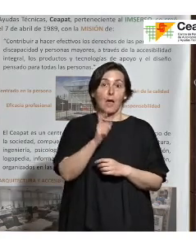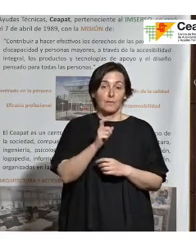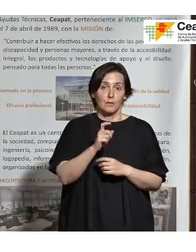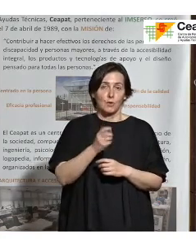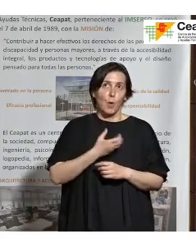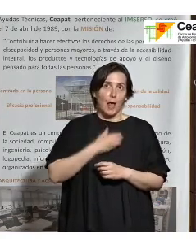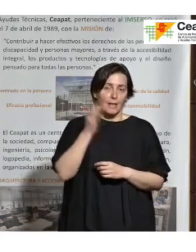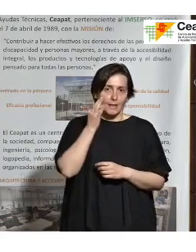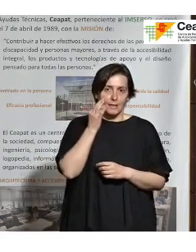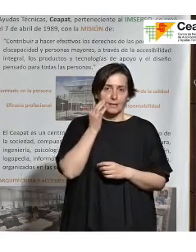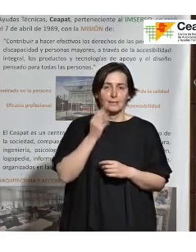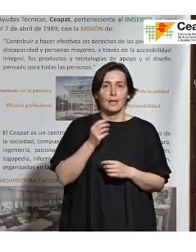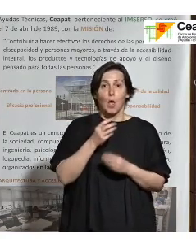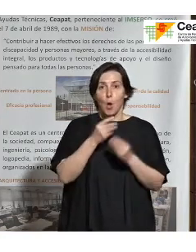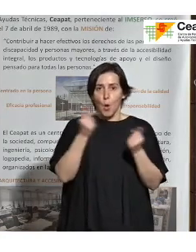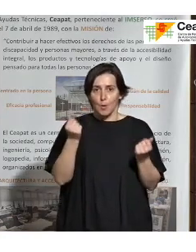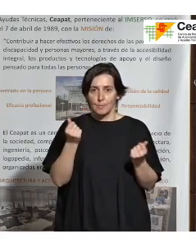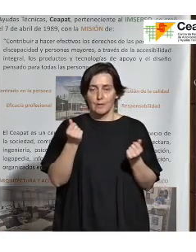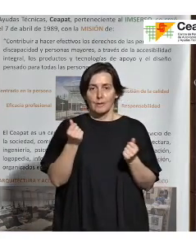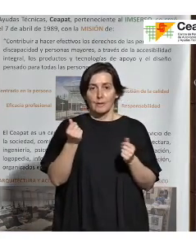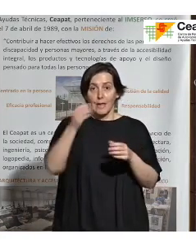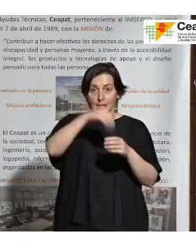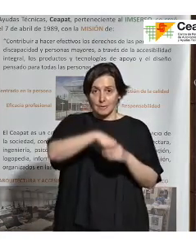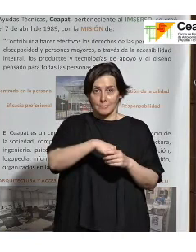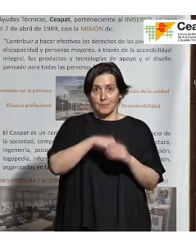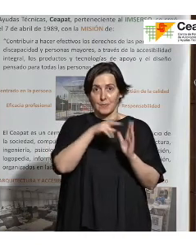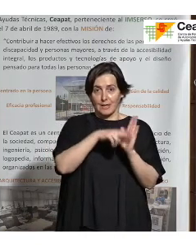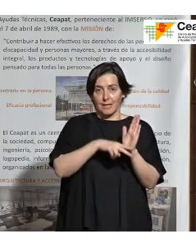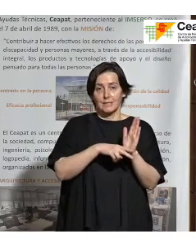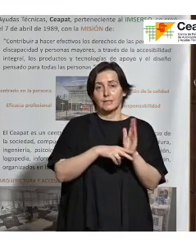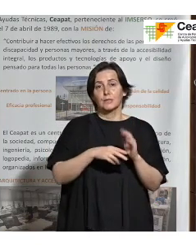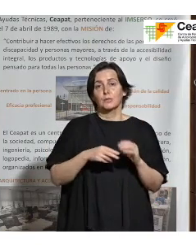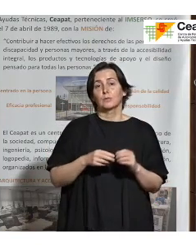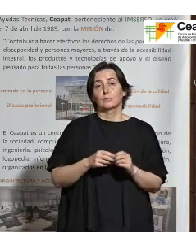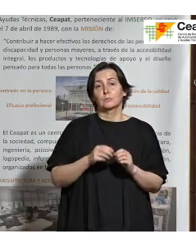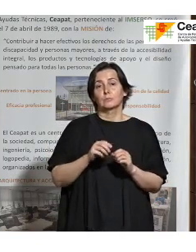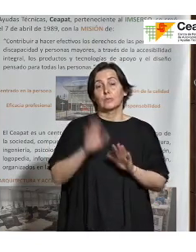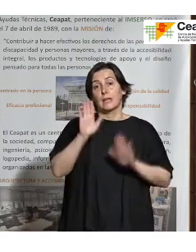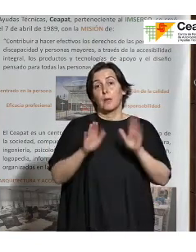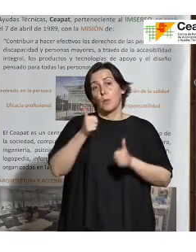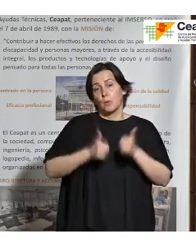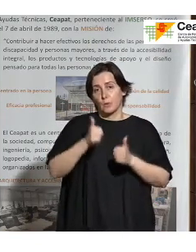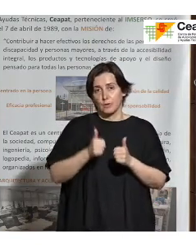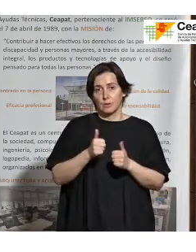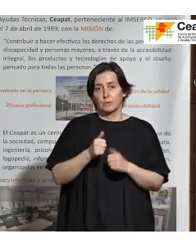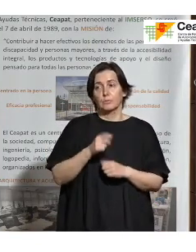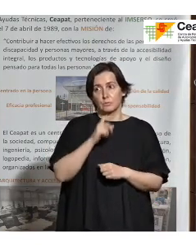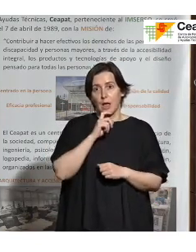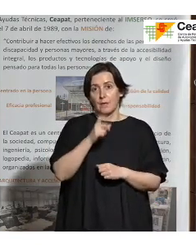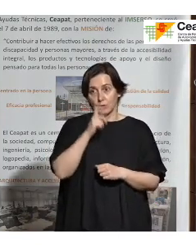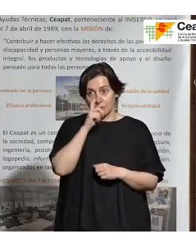alcaldesa se le olvida que tiene que incluir ese requisito en el pliego de condiciones pues a mejor hay que recordárselo